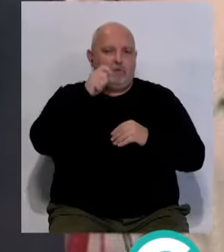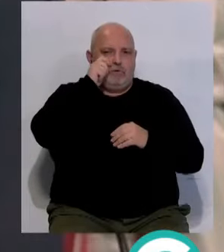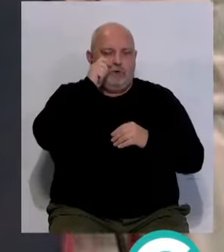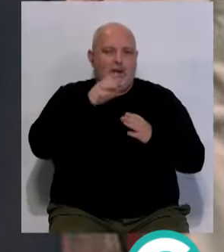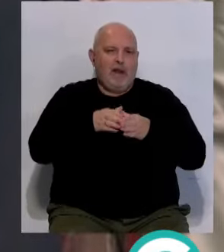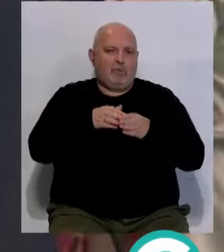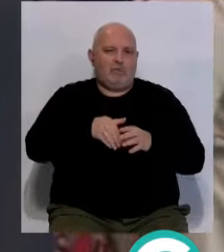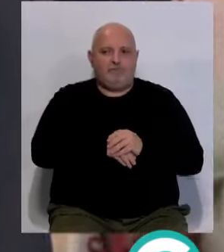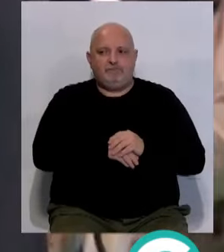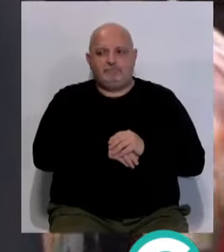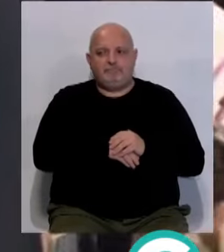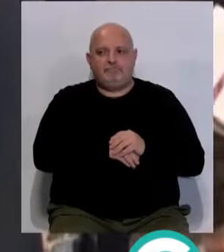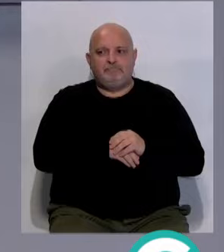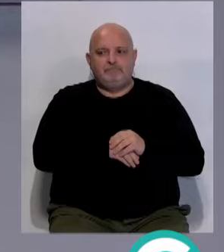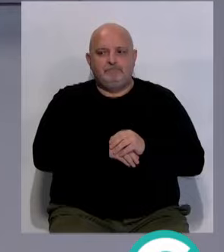turismo náutico.